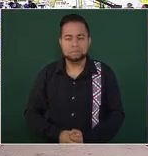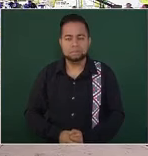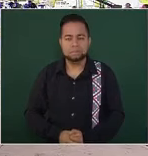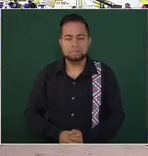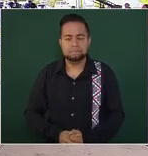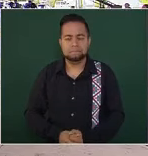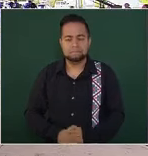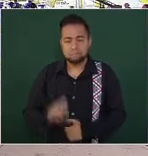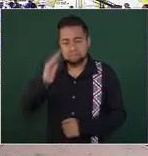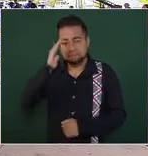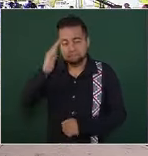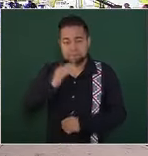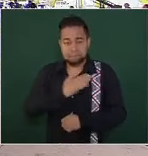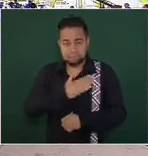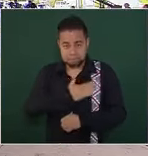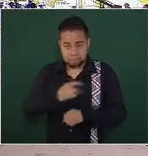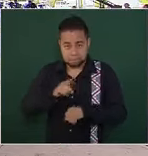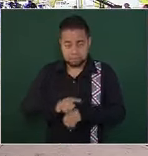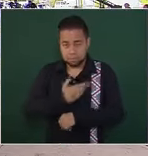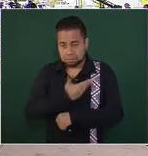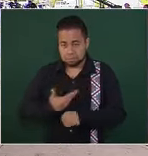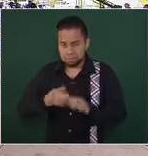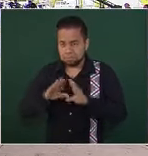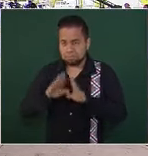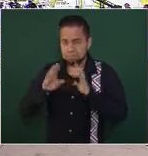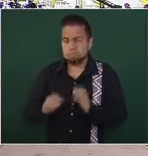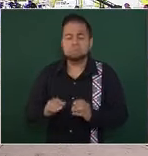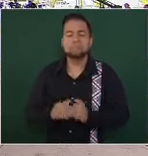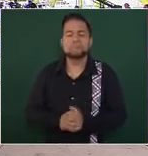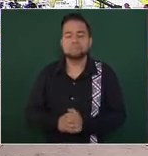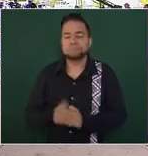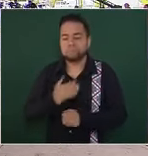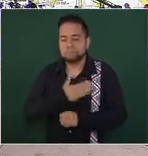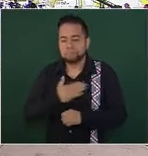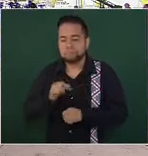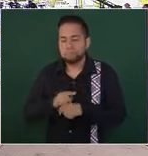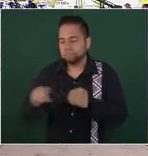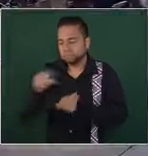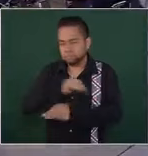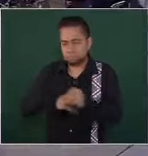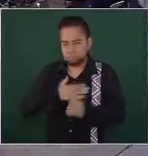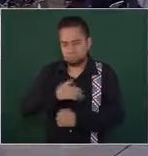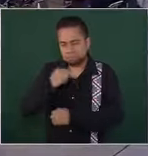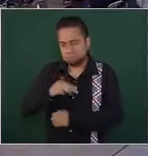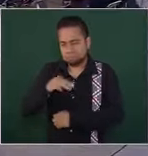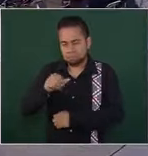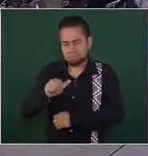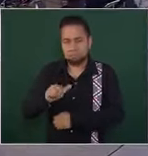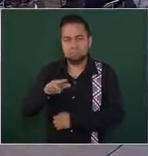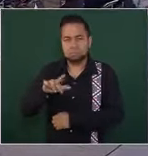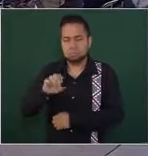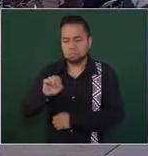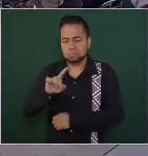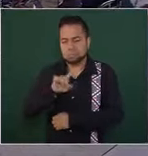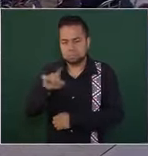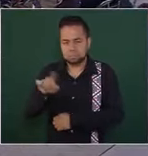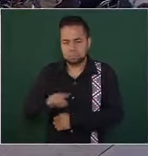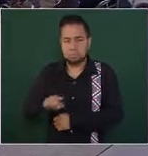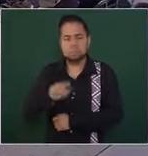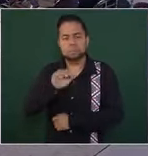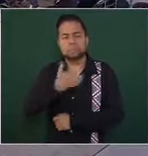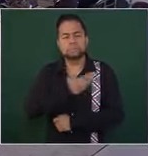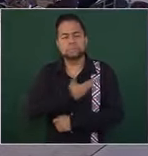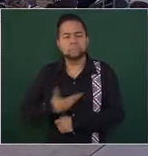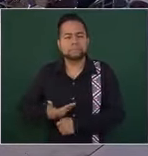buenos días presidente como se encuentra el día de hoy buenos días a todas y todos Mar López de la nota punto com presidente